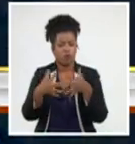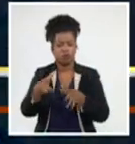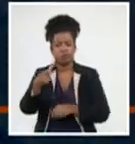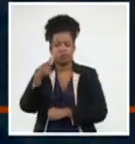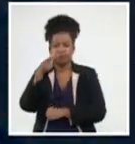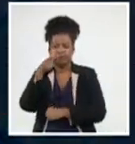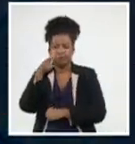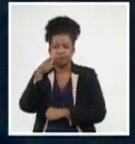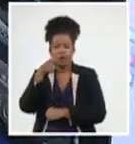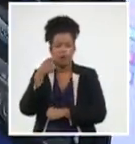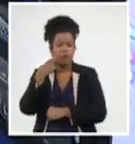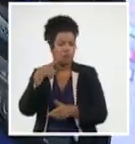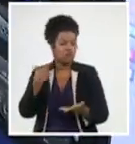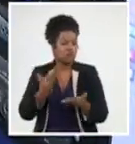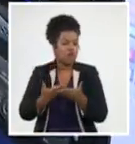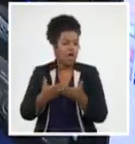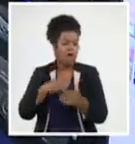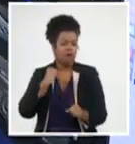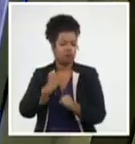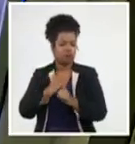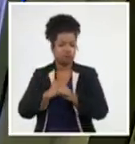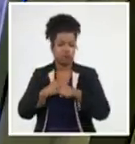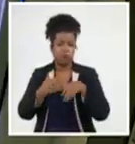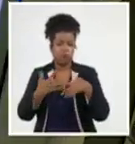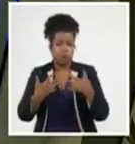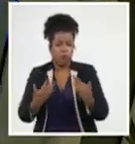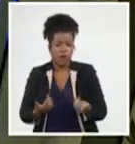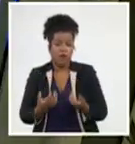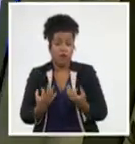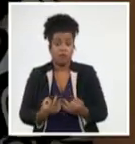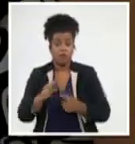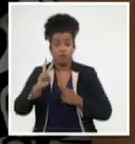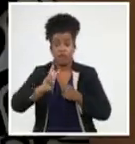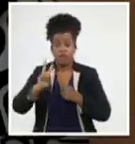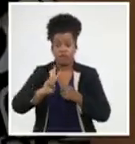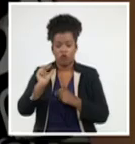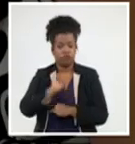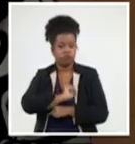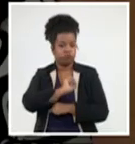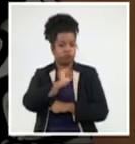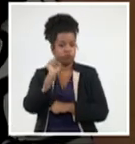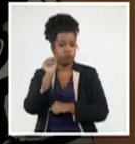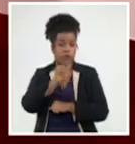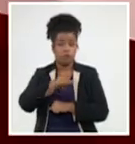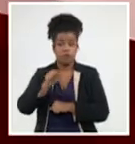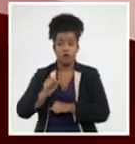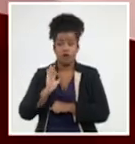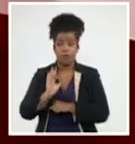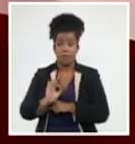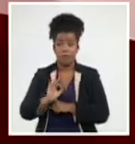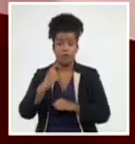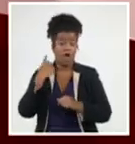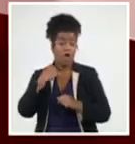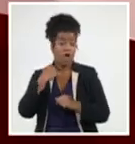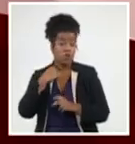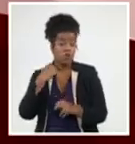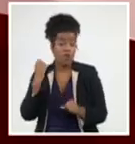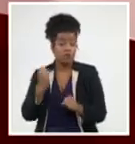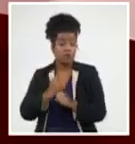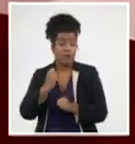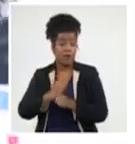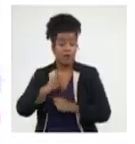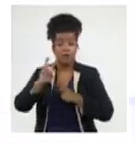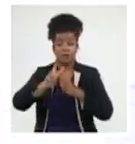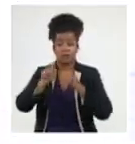mostrar de qué somos capaces quienes sembramos en la antena un grito de victoria quienes regamos tierra de la matilde en nuestro patio y ponemos al